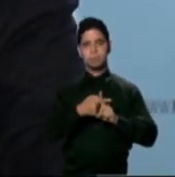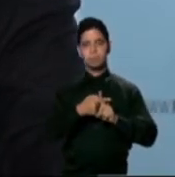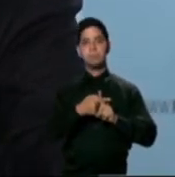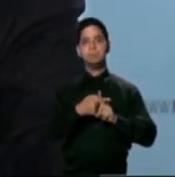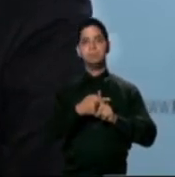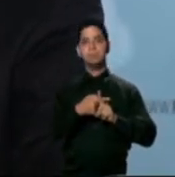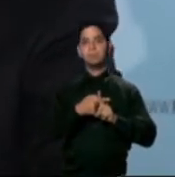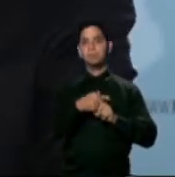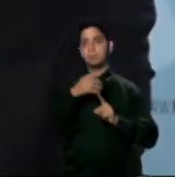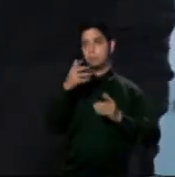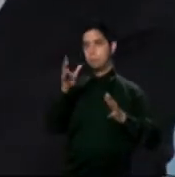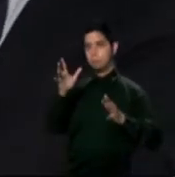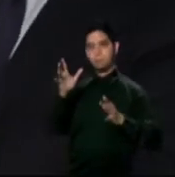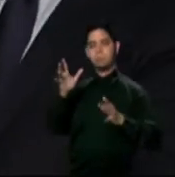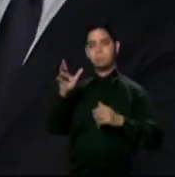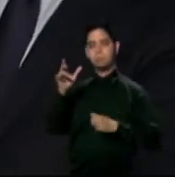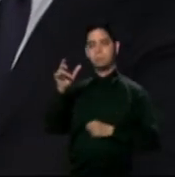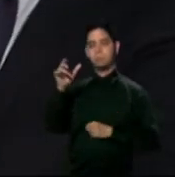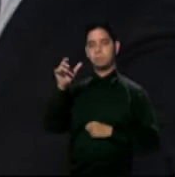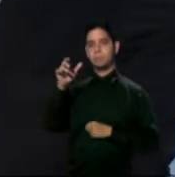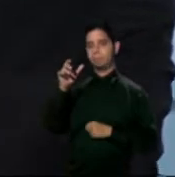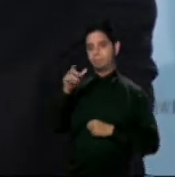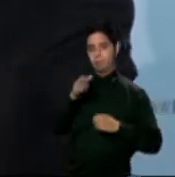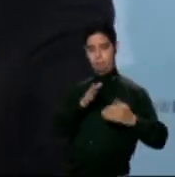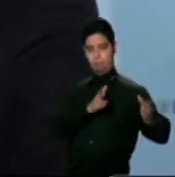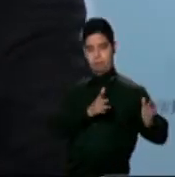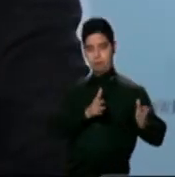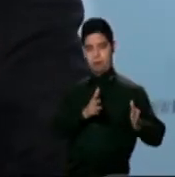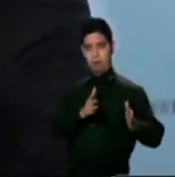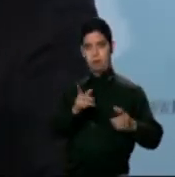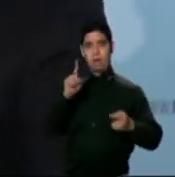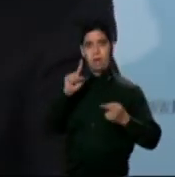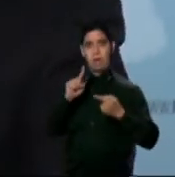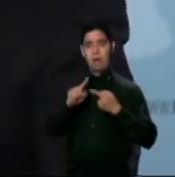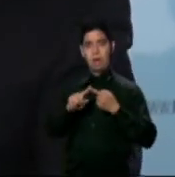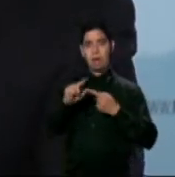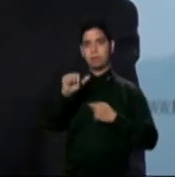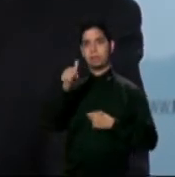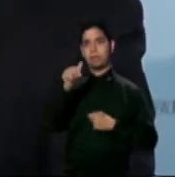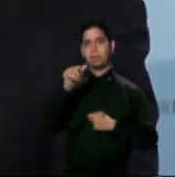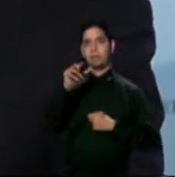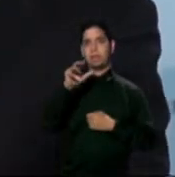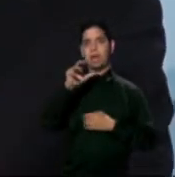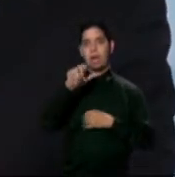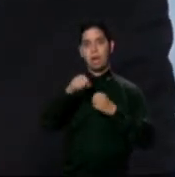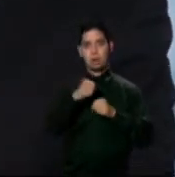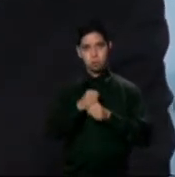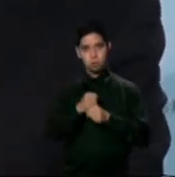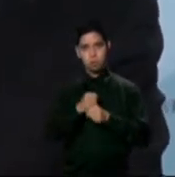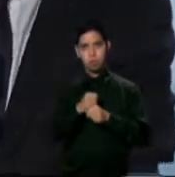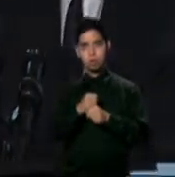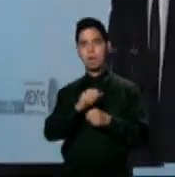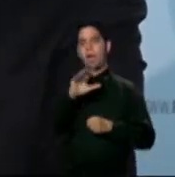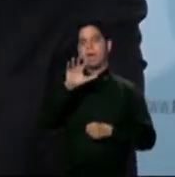a diez años, la deuda habrá bajado como a cincuenta y ocho mil millones de 72 donde estaba.